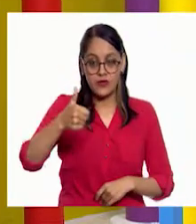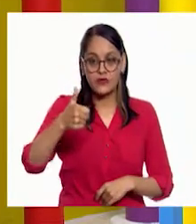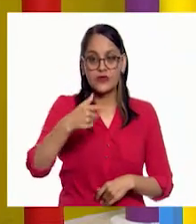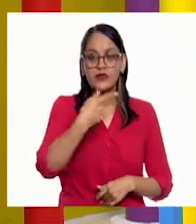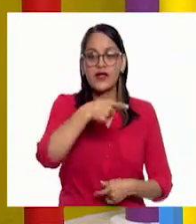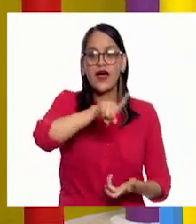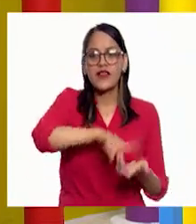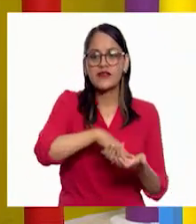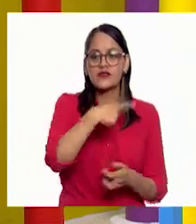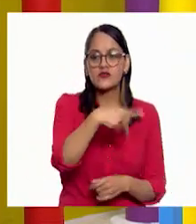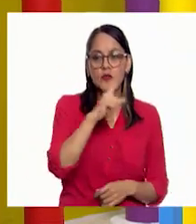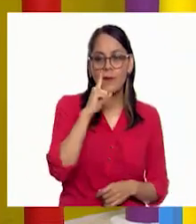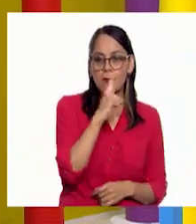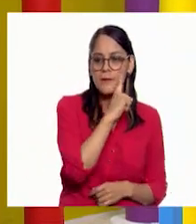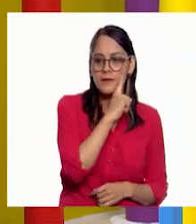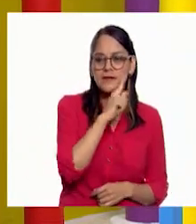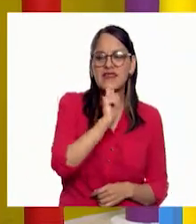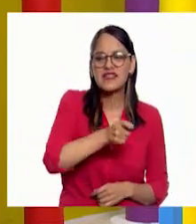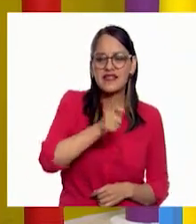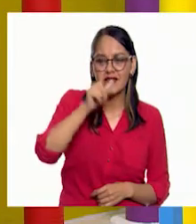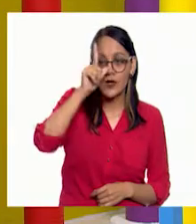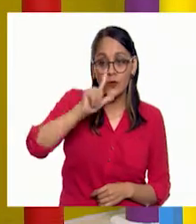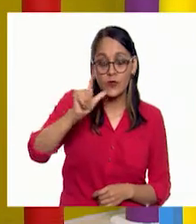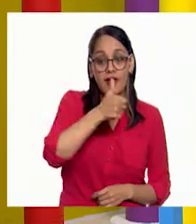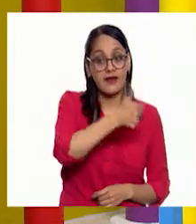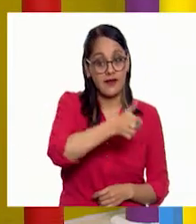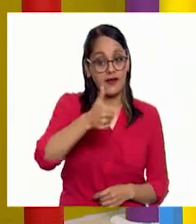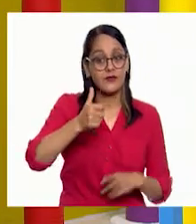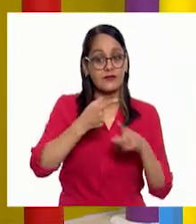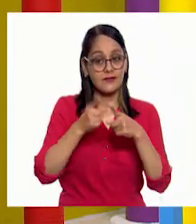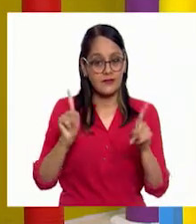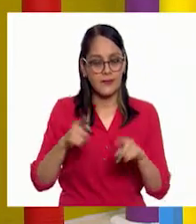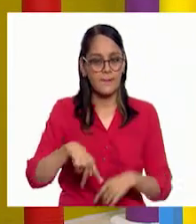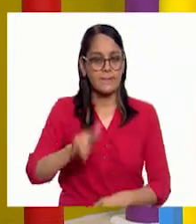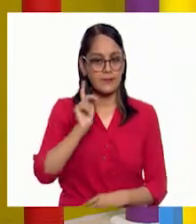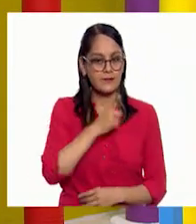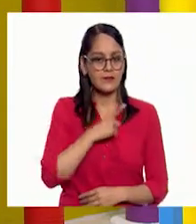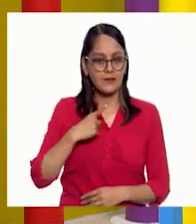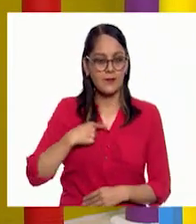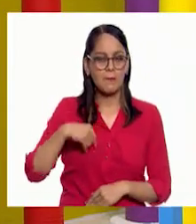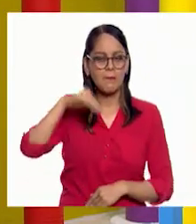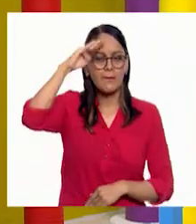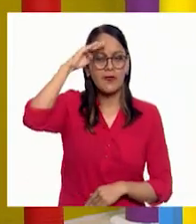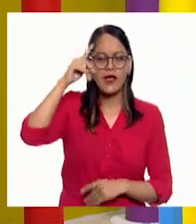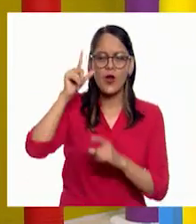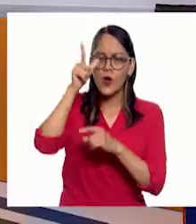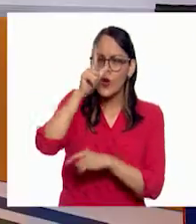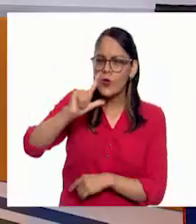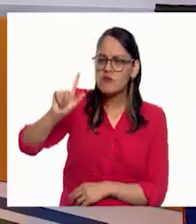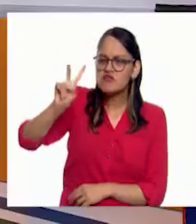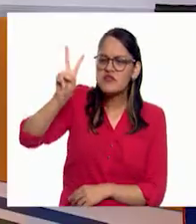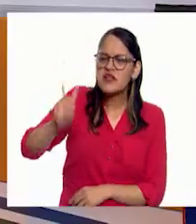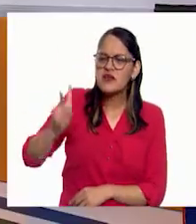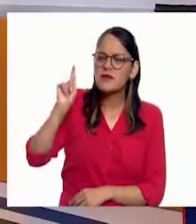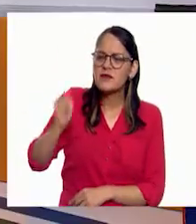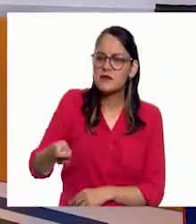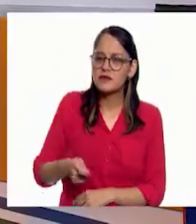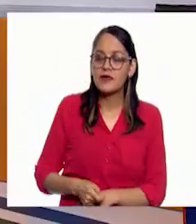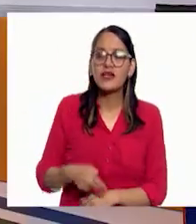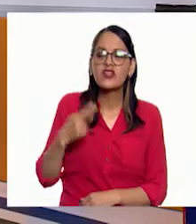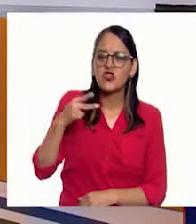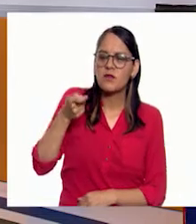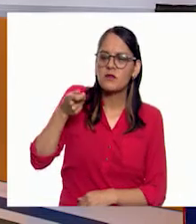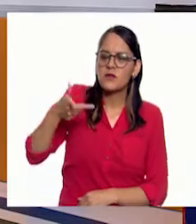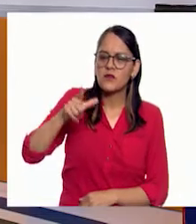Todas las culturas. Pero, pues, tenemos que saber cuál es la realidad de la luna. Exacto. ¿Quién le llamó luna?